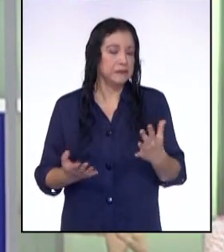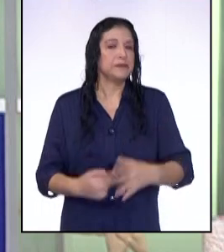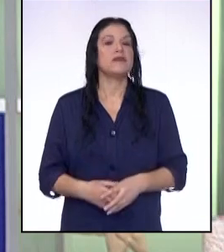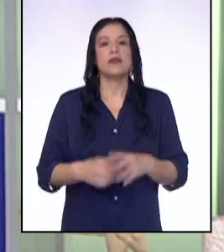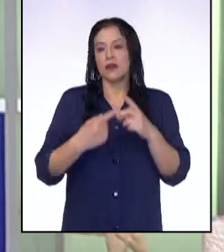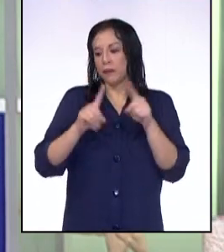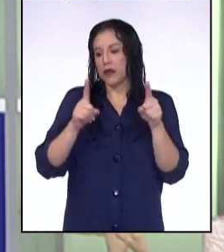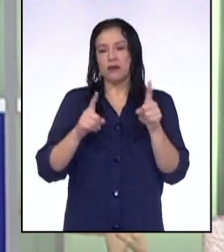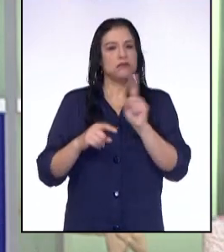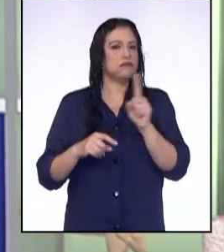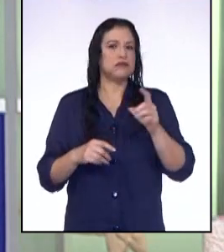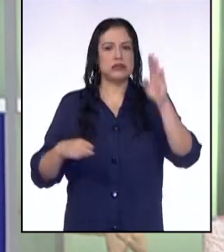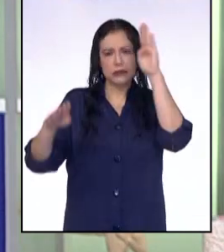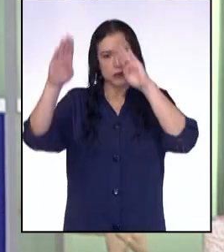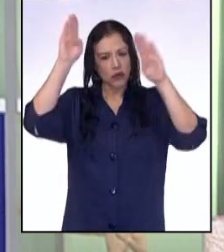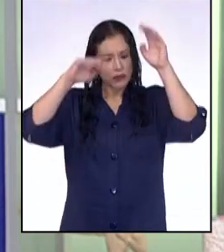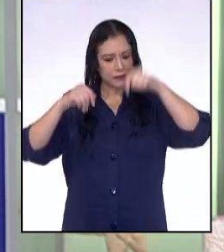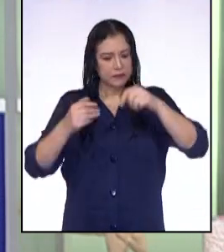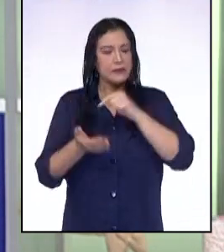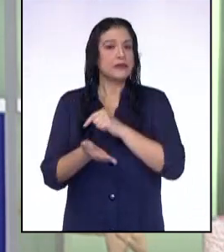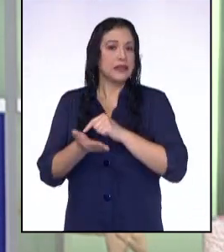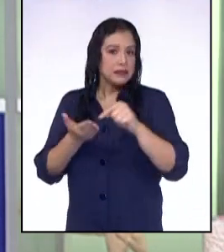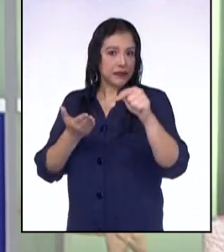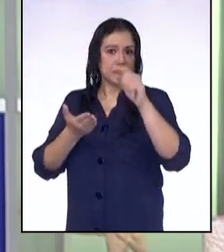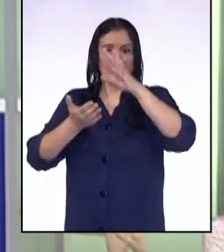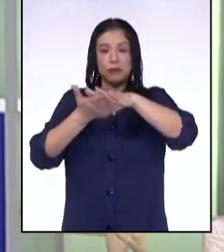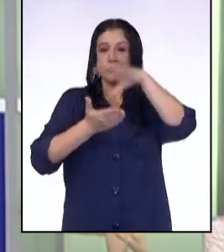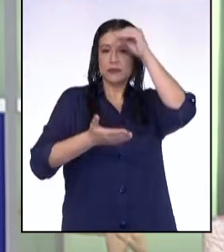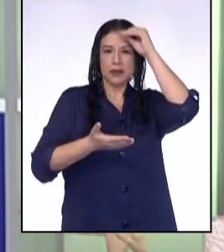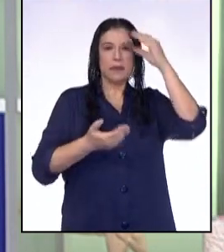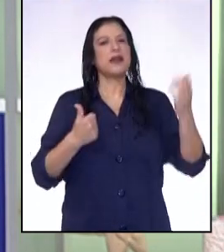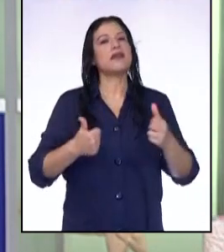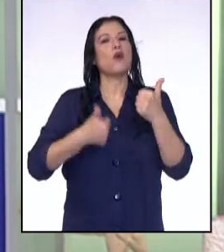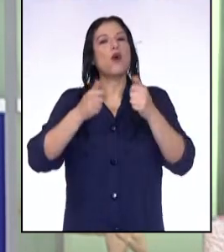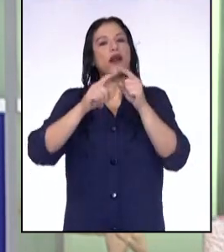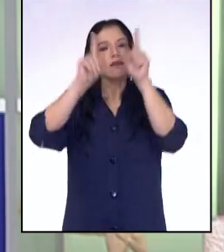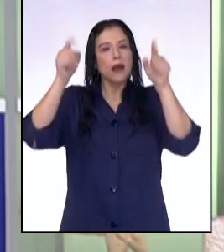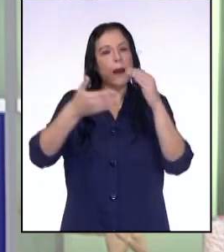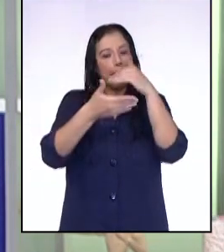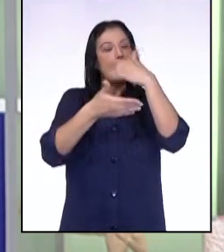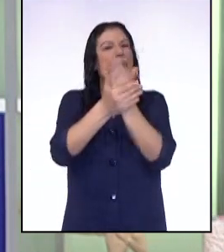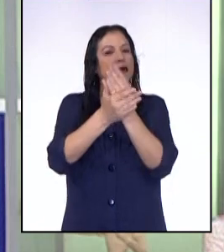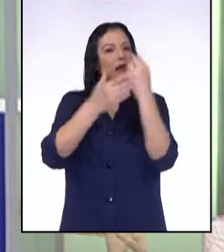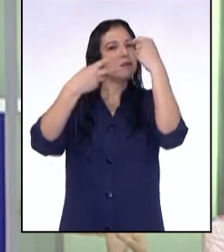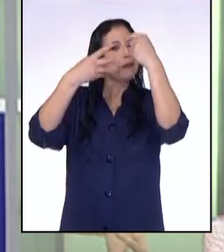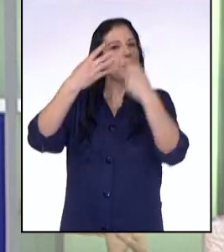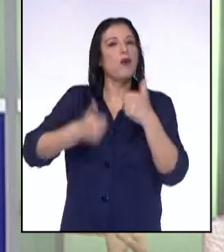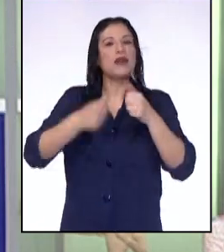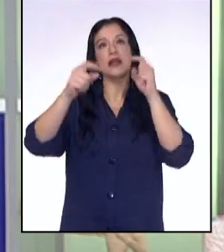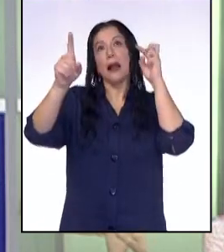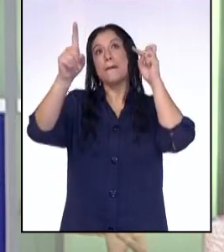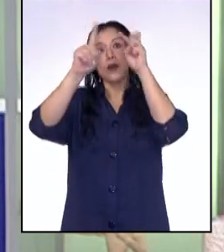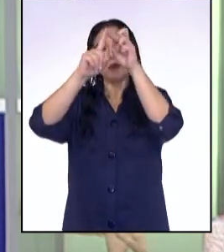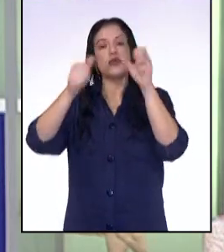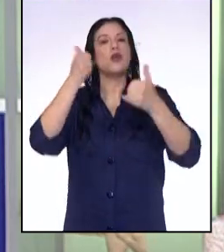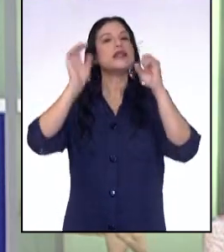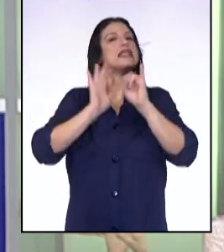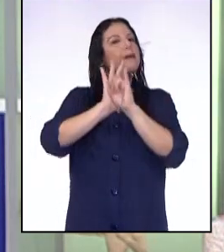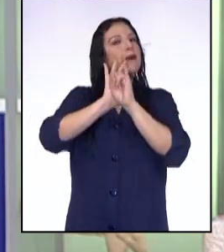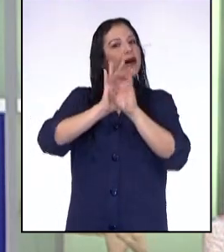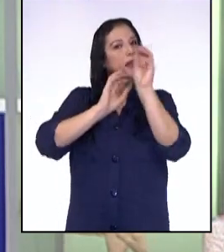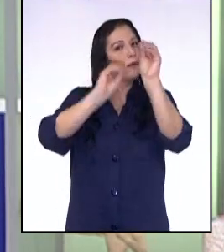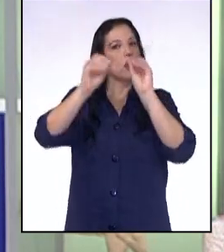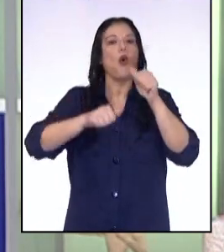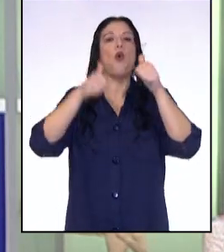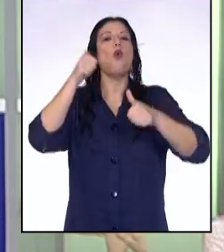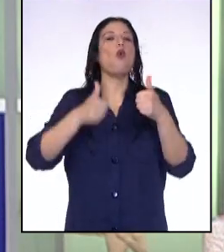Pero no se preocupen, esta semana vamos a aprender las partes de una infografía. El propósito, las imágenes adecuadas o